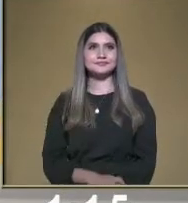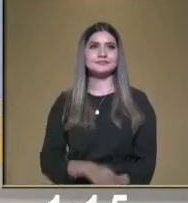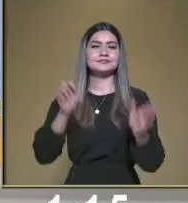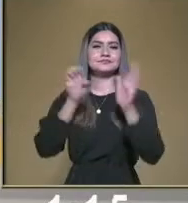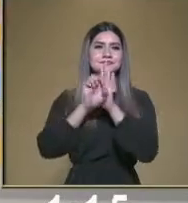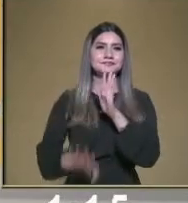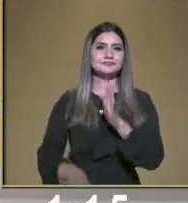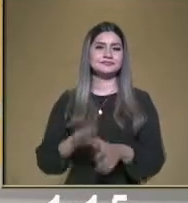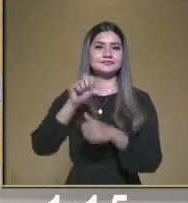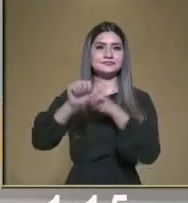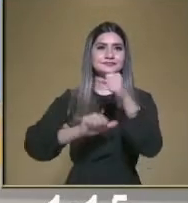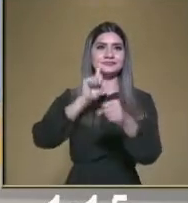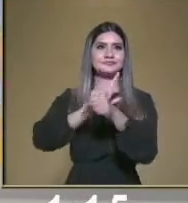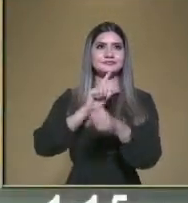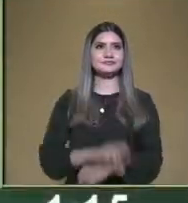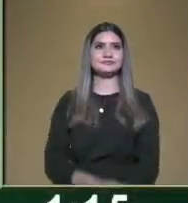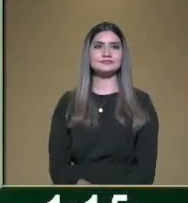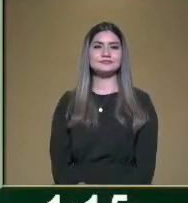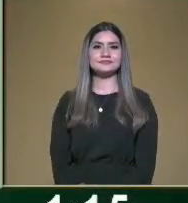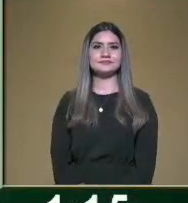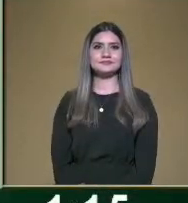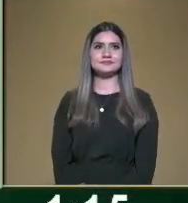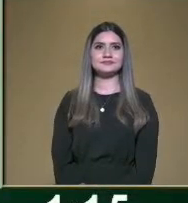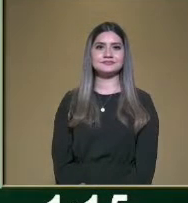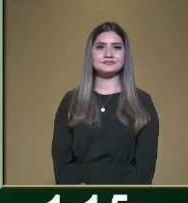de los animales. Bueno, acá también.